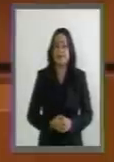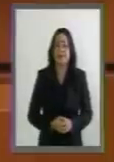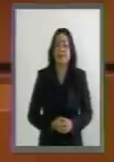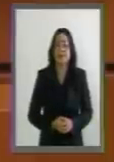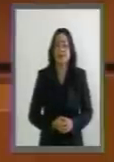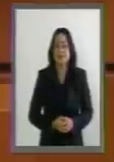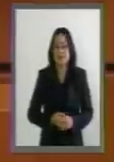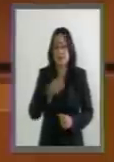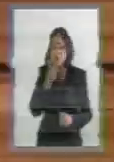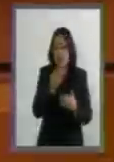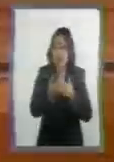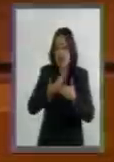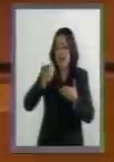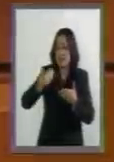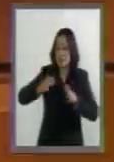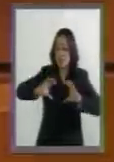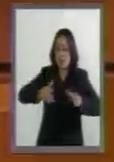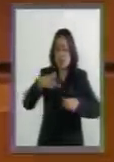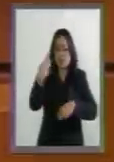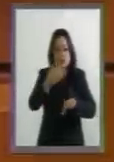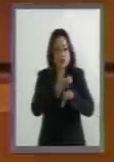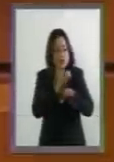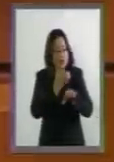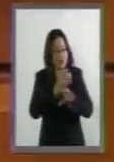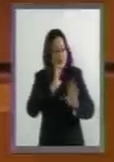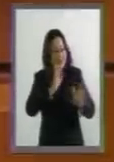Esto está dicho en el Congreso de los Estados Unidos.